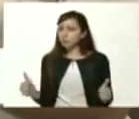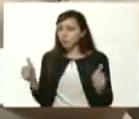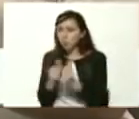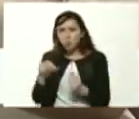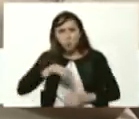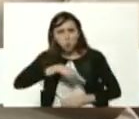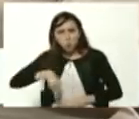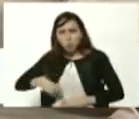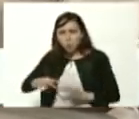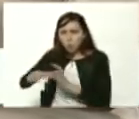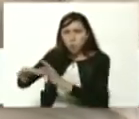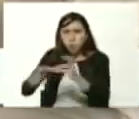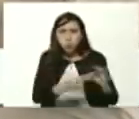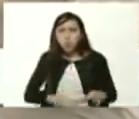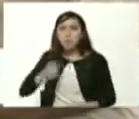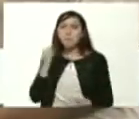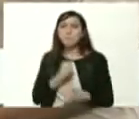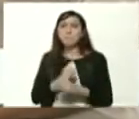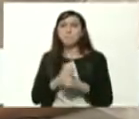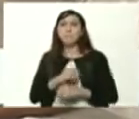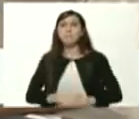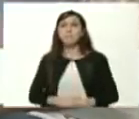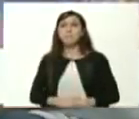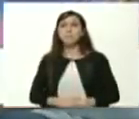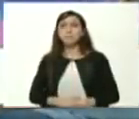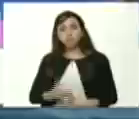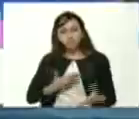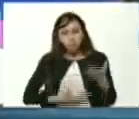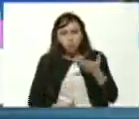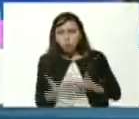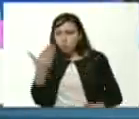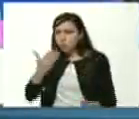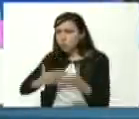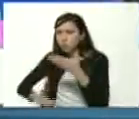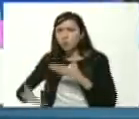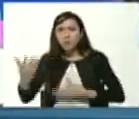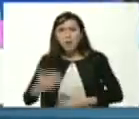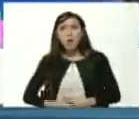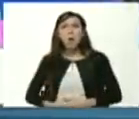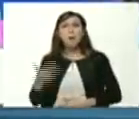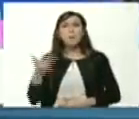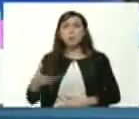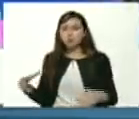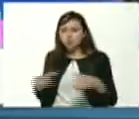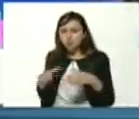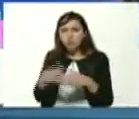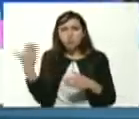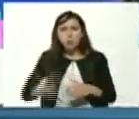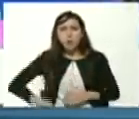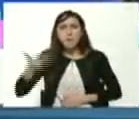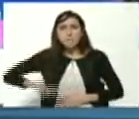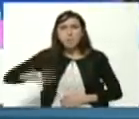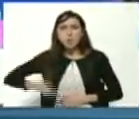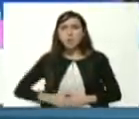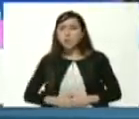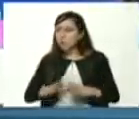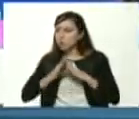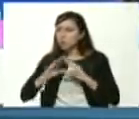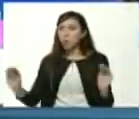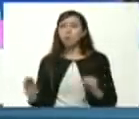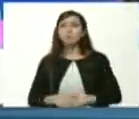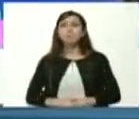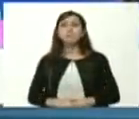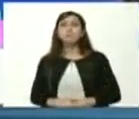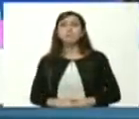pongamos a actuar una interacción ¿ves? focus group una interacción entre todos ahora